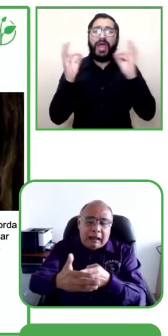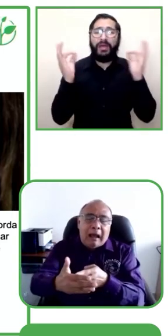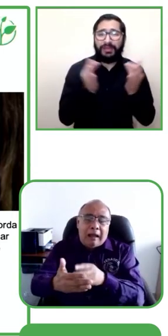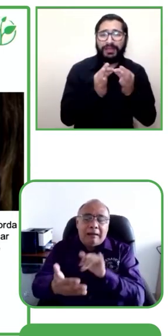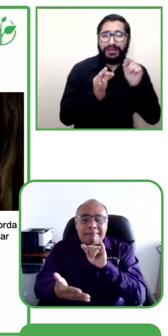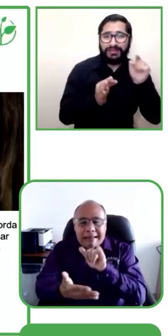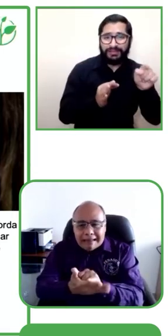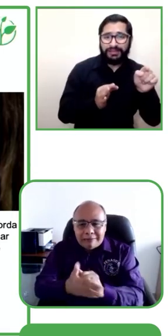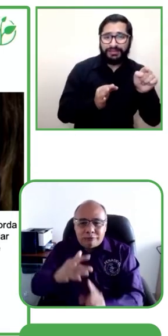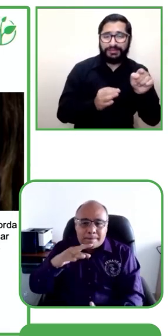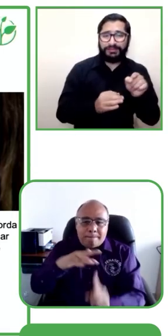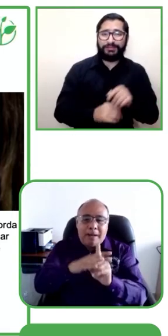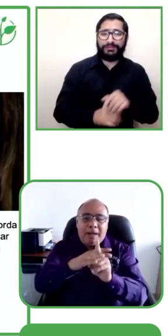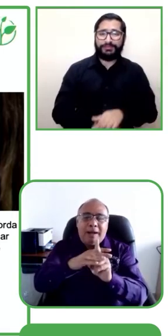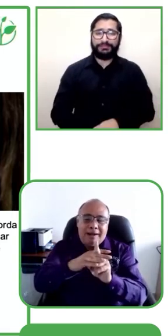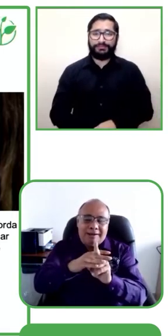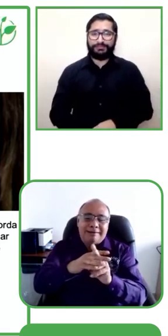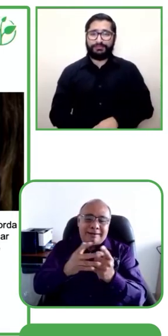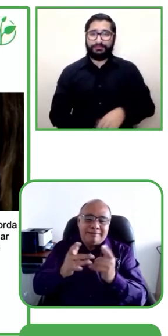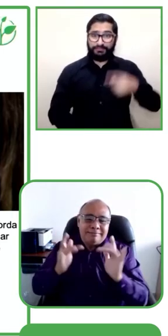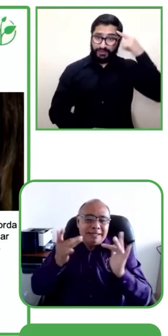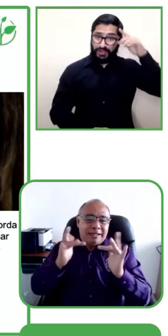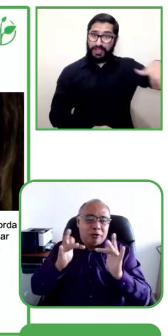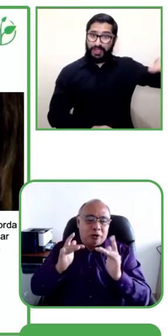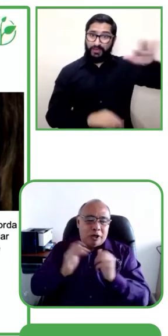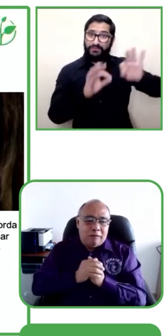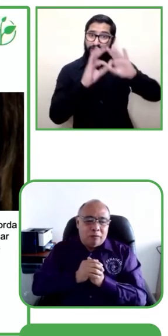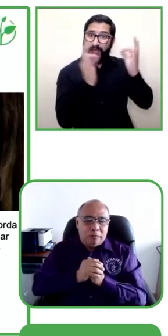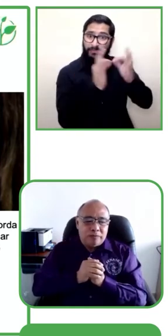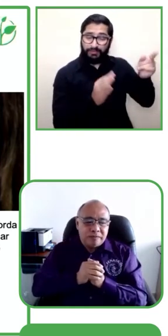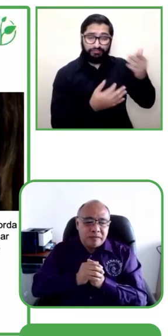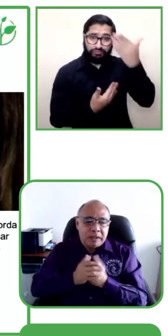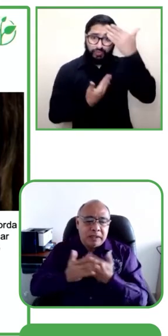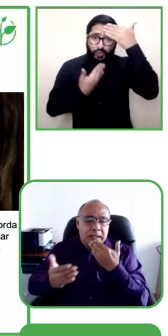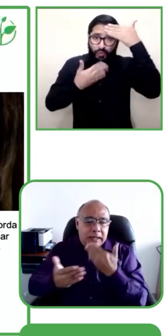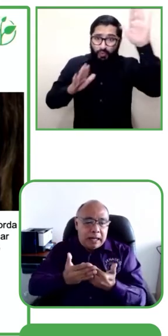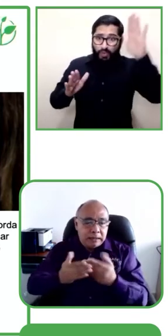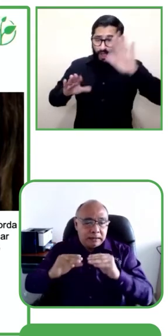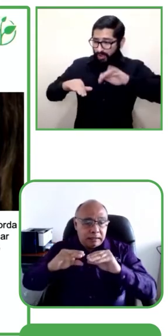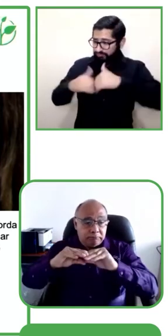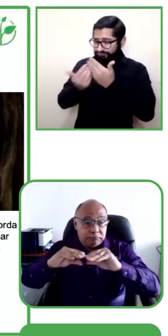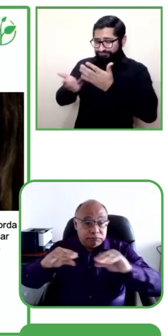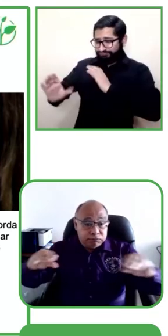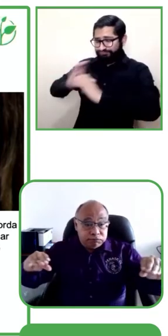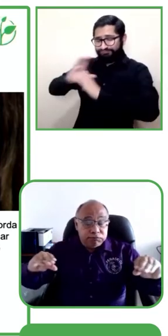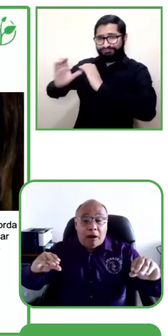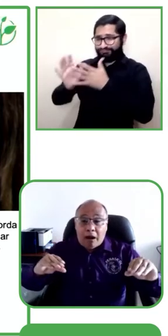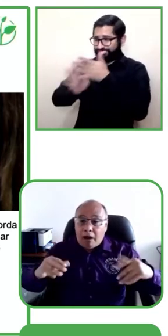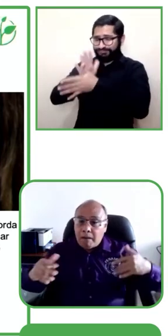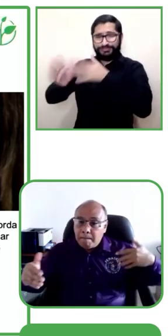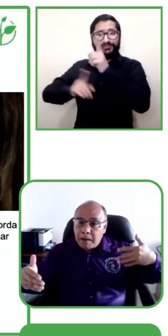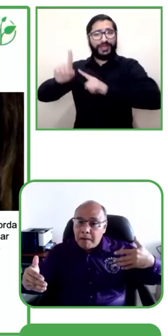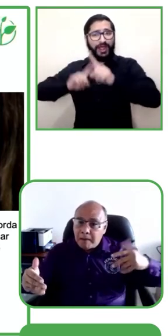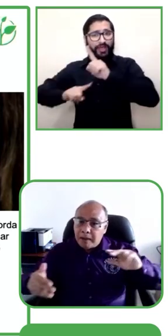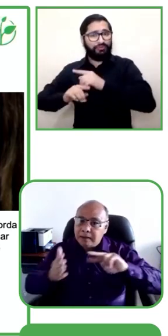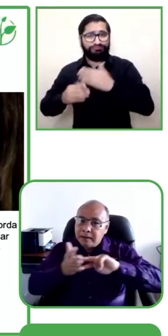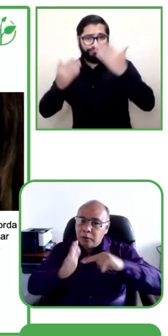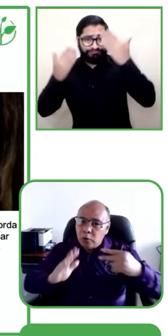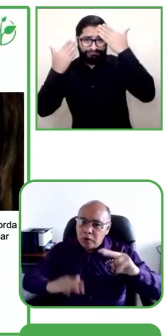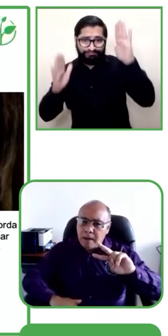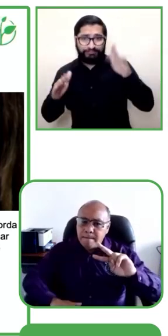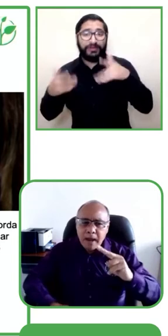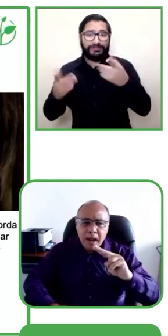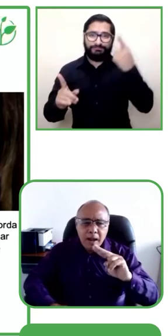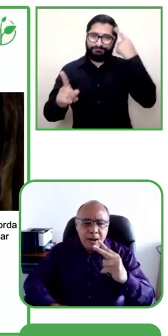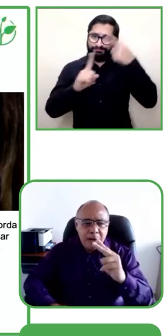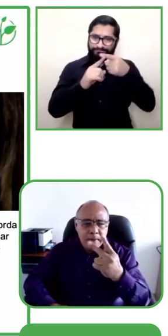lengua de señas y esto ocasionaba aún más barreras. Es por eso que se creó Centro de Relevo. Y fue